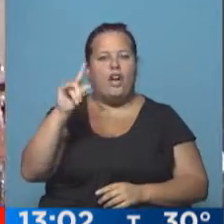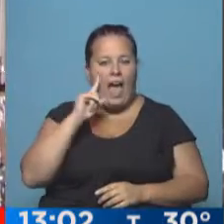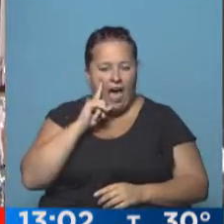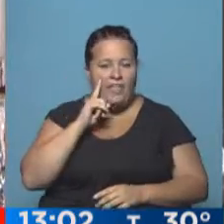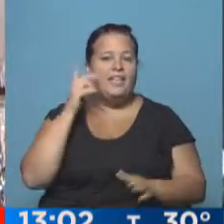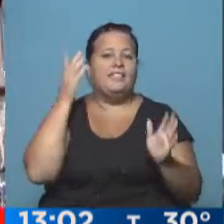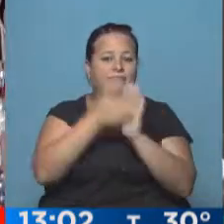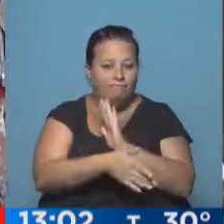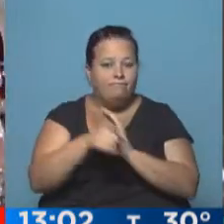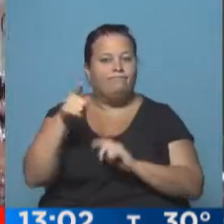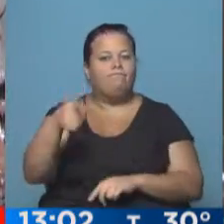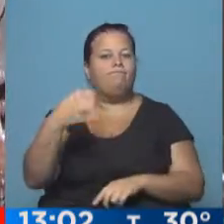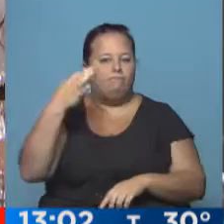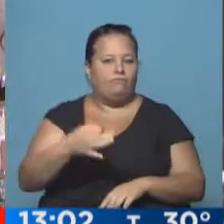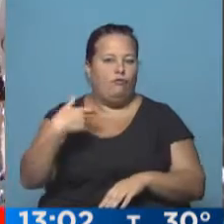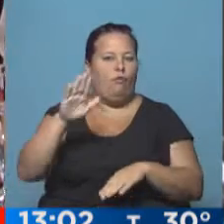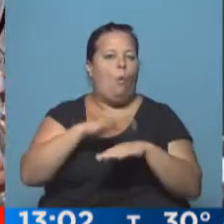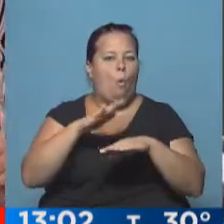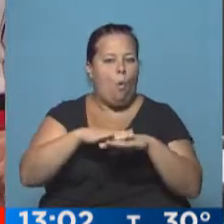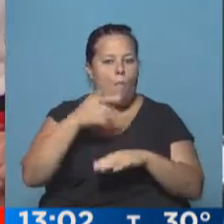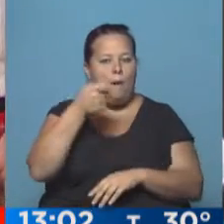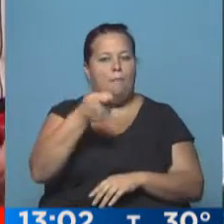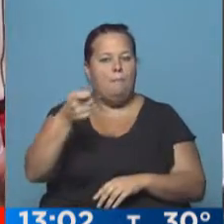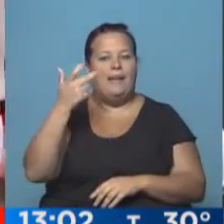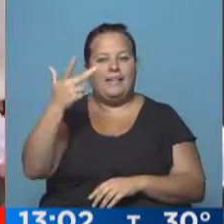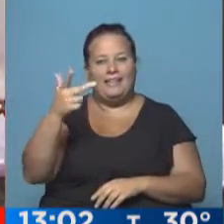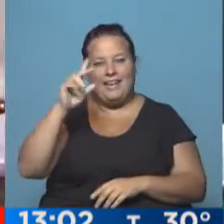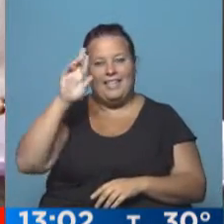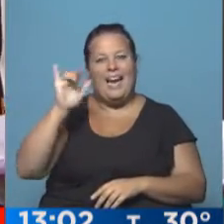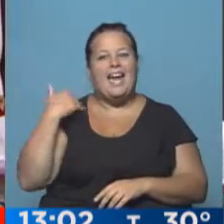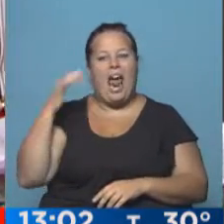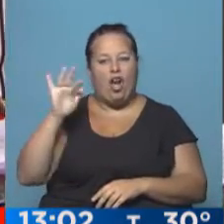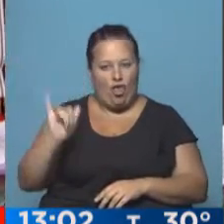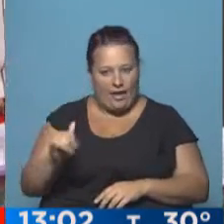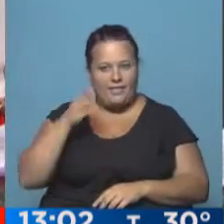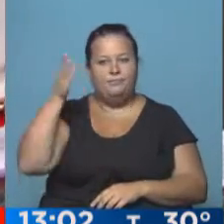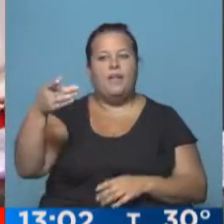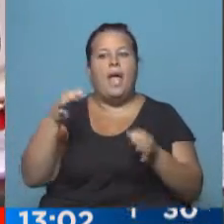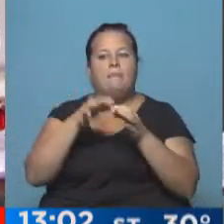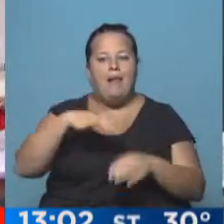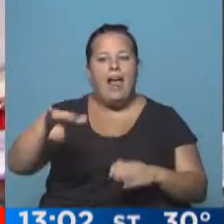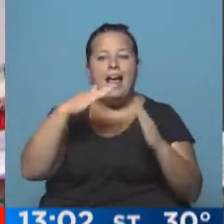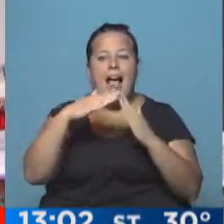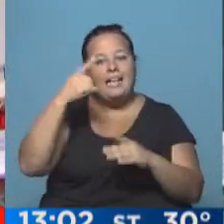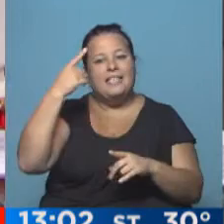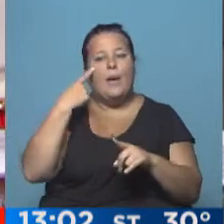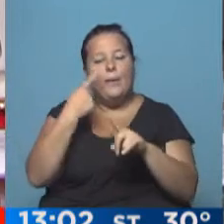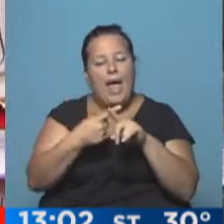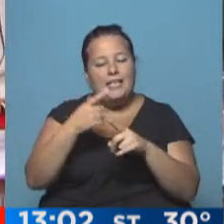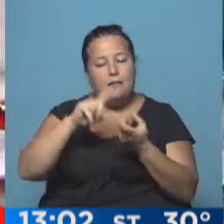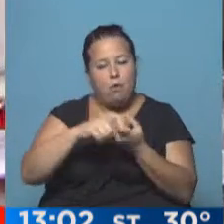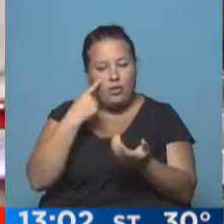está prófugo y es indicado como el autor intelectual del triple crimen de General Rodríguez. Estamos en vivo en Malvinas, Argentina, la casa en la que vivía su